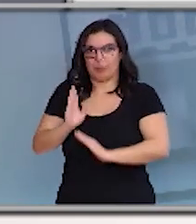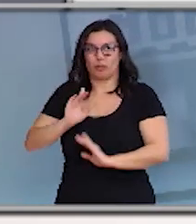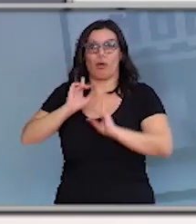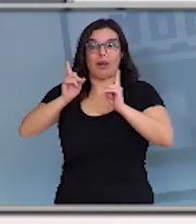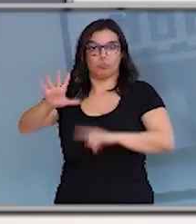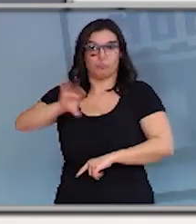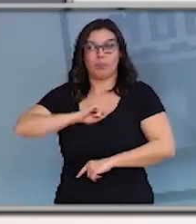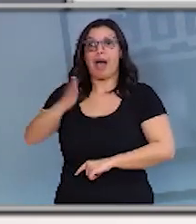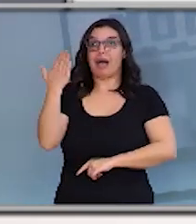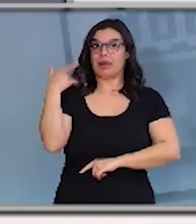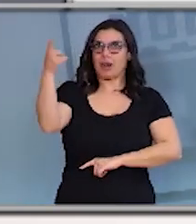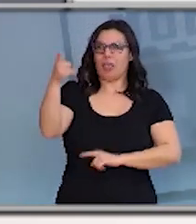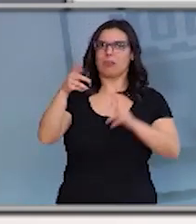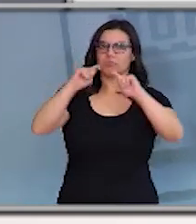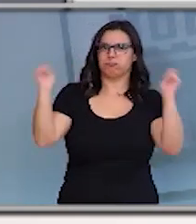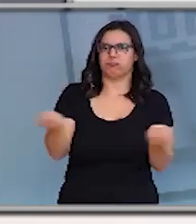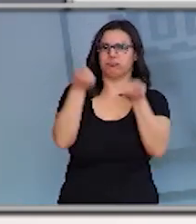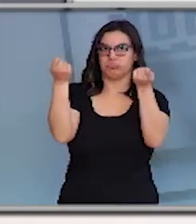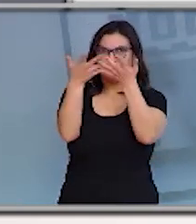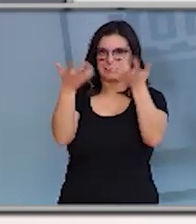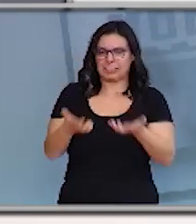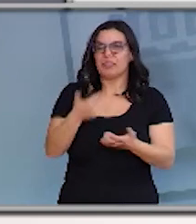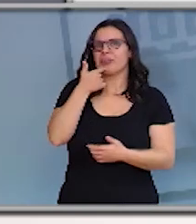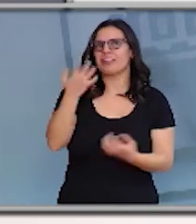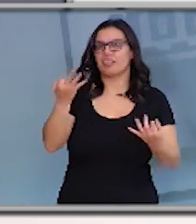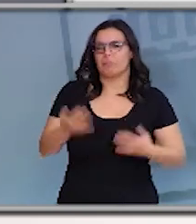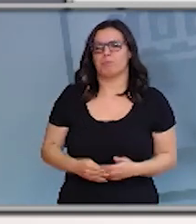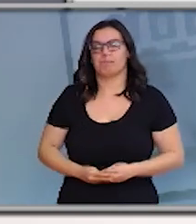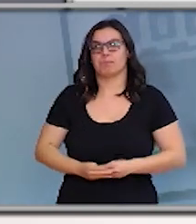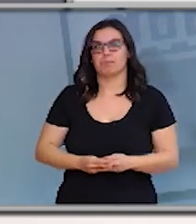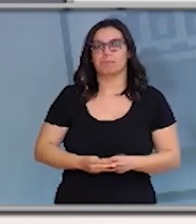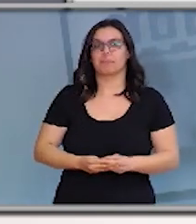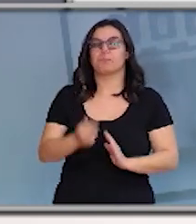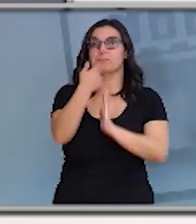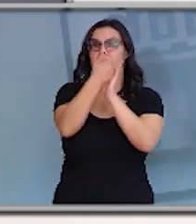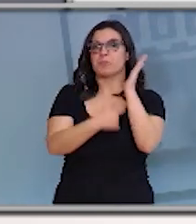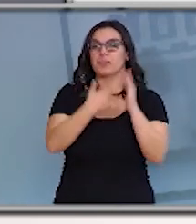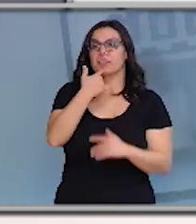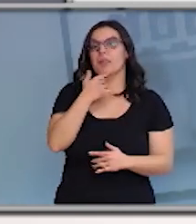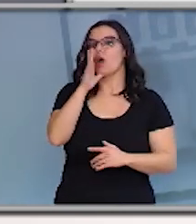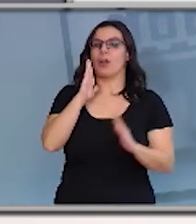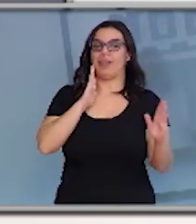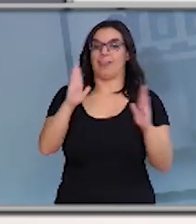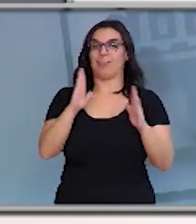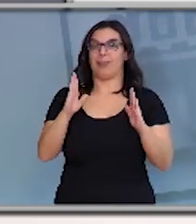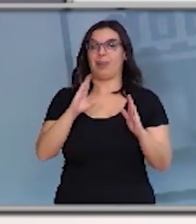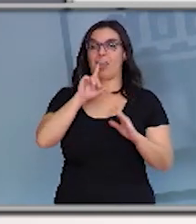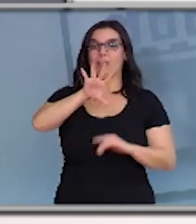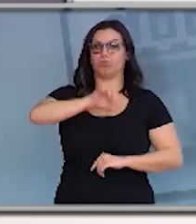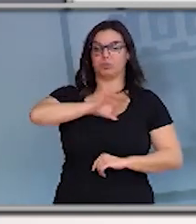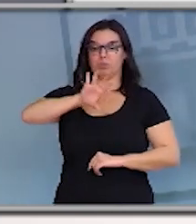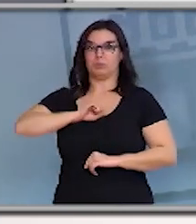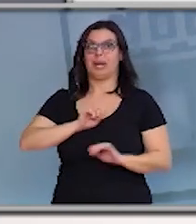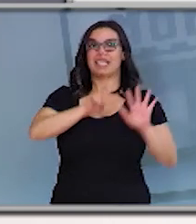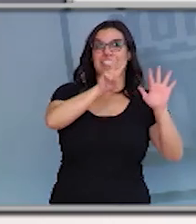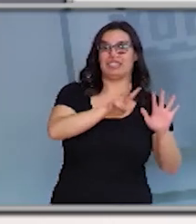publicou un artículo en el que señalaba o seguinte. O período infeccioso agora se estima en 7 a 12 días, nos casos